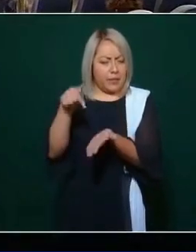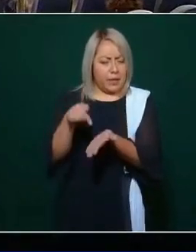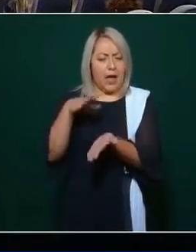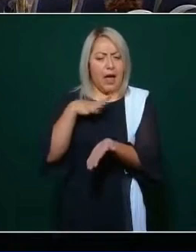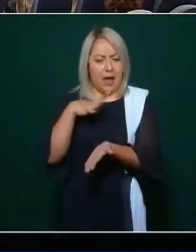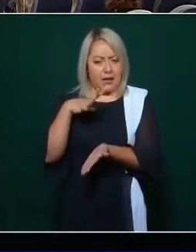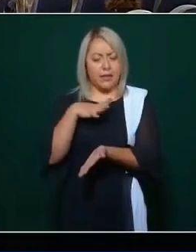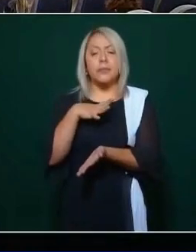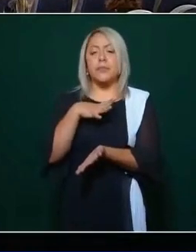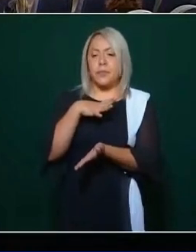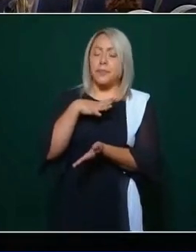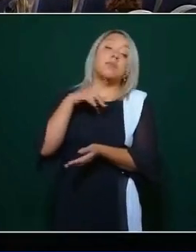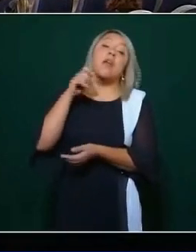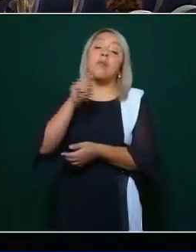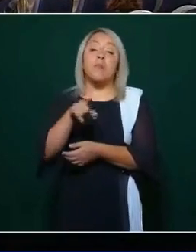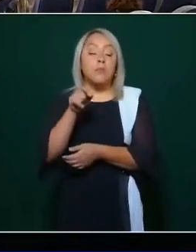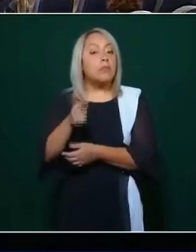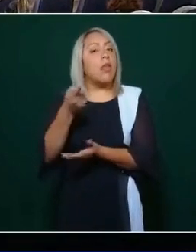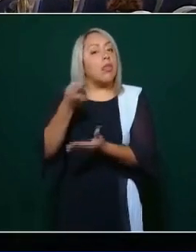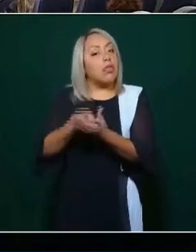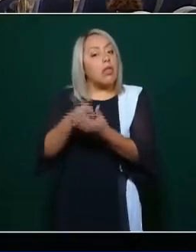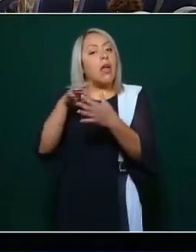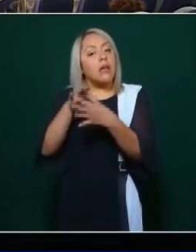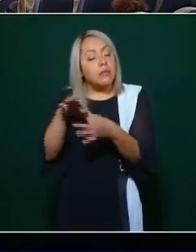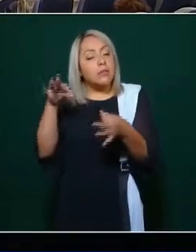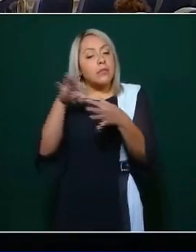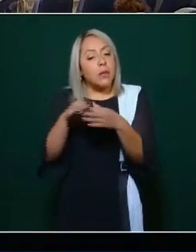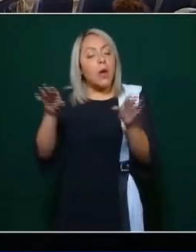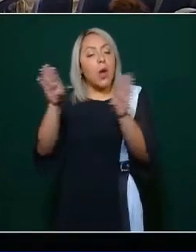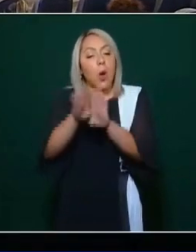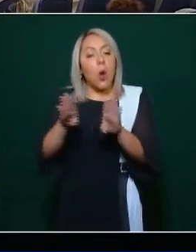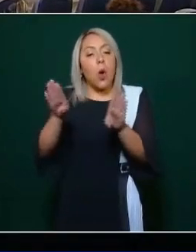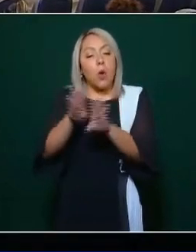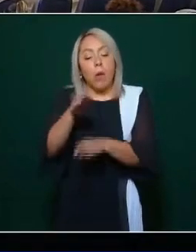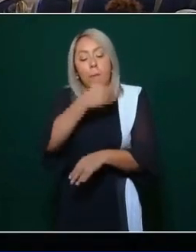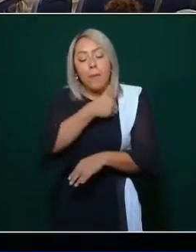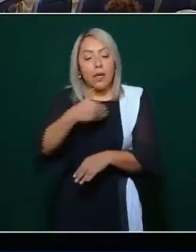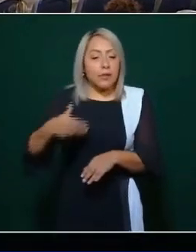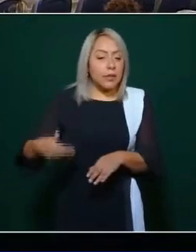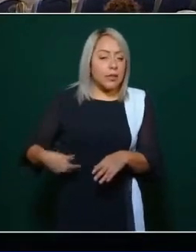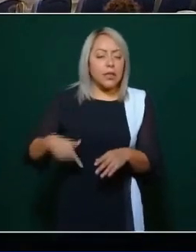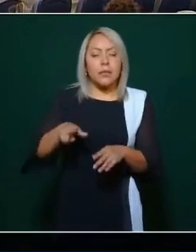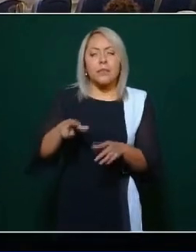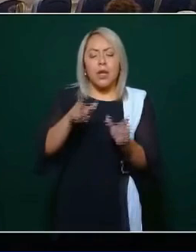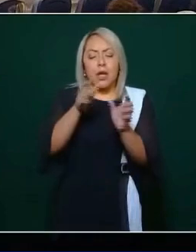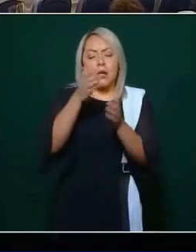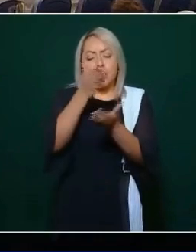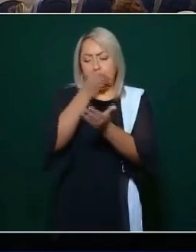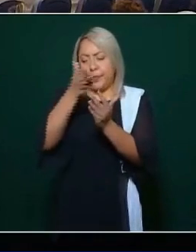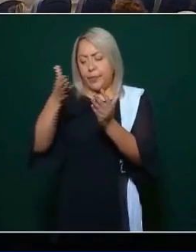del presidente Madero, el último capítulo de los últimos.